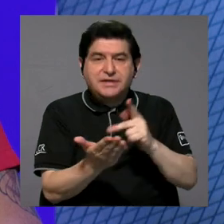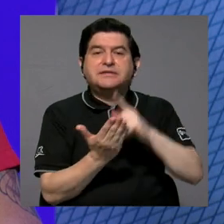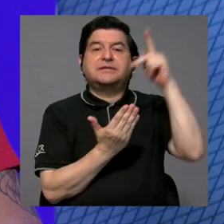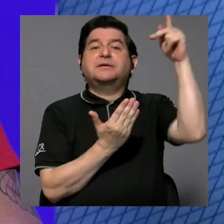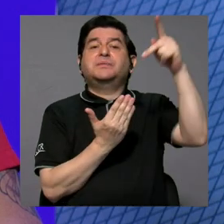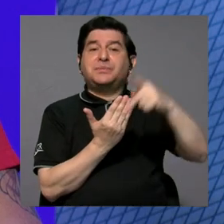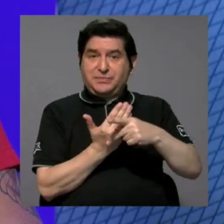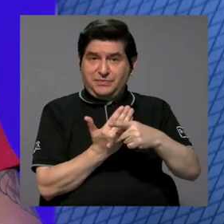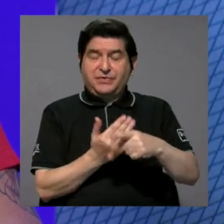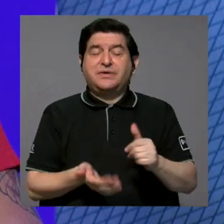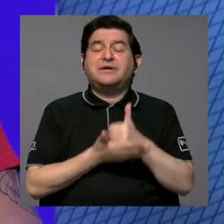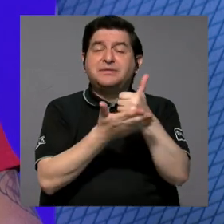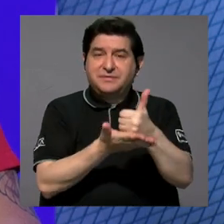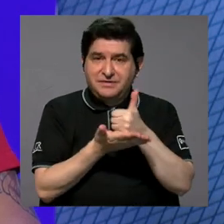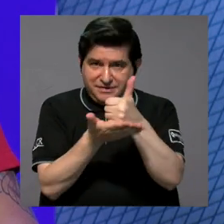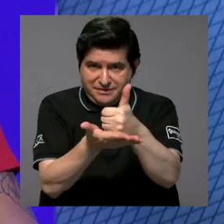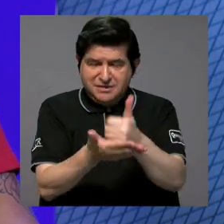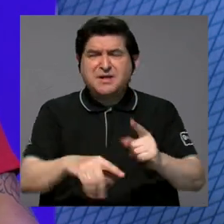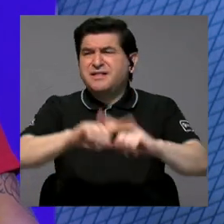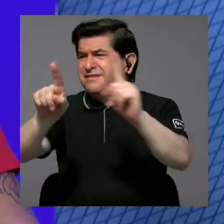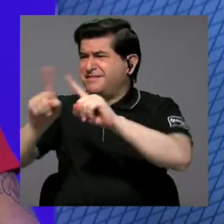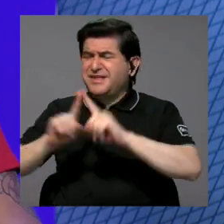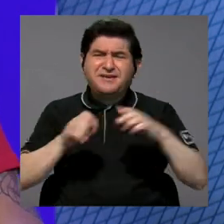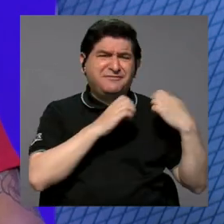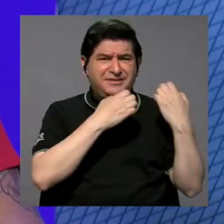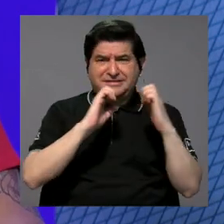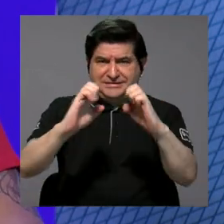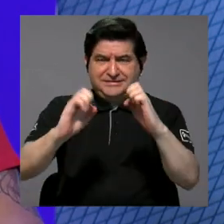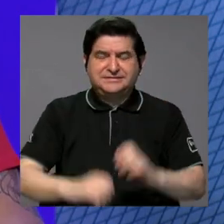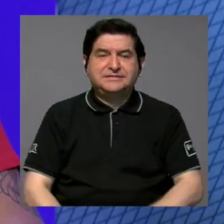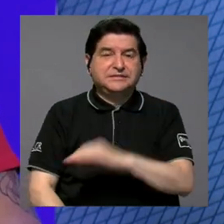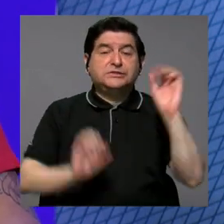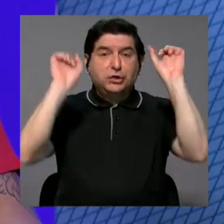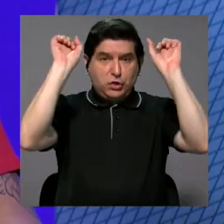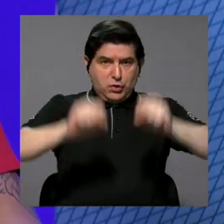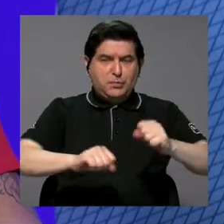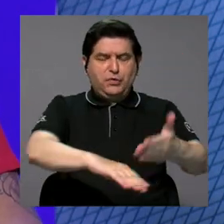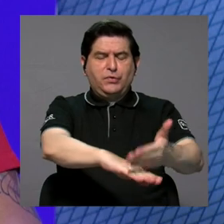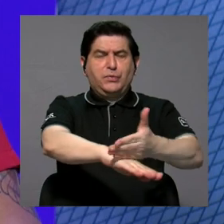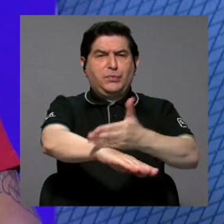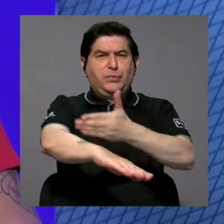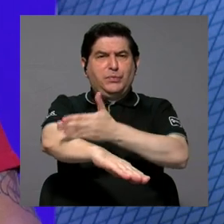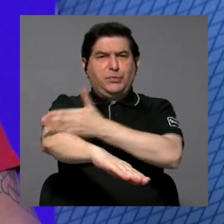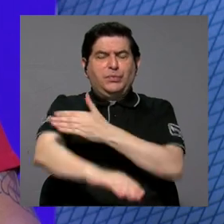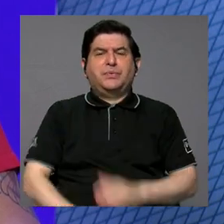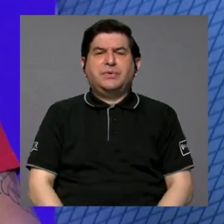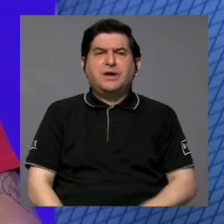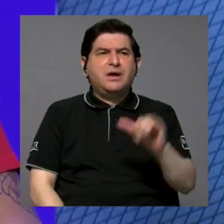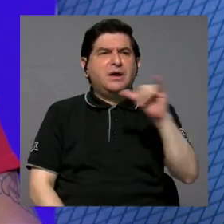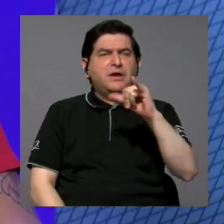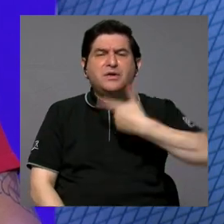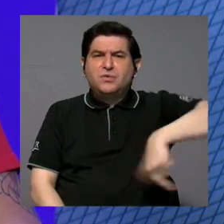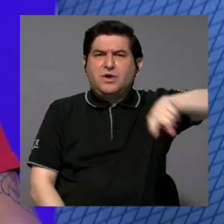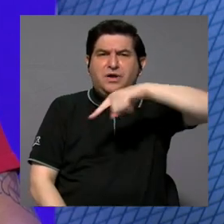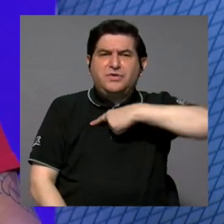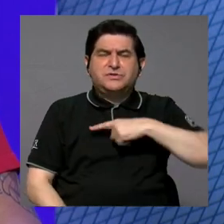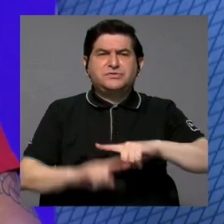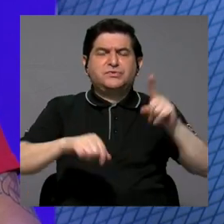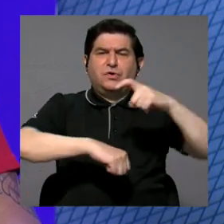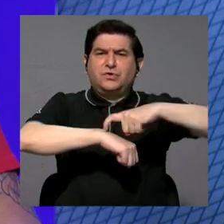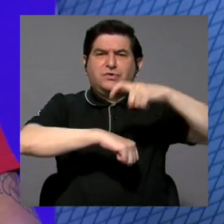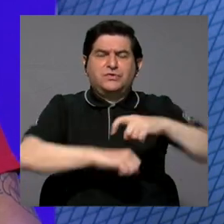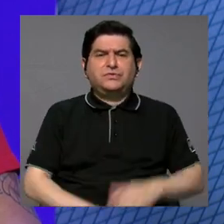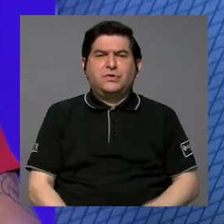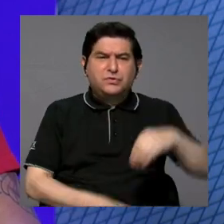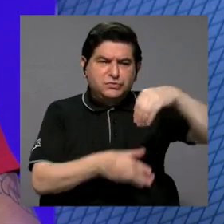les ayude en diferentes estrategias y puedan así salir adelante. Incluso también brindamos en algunos momentos